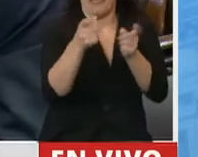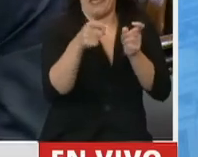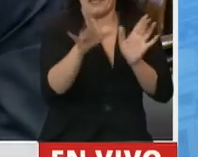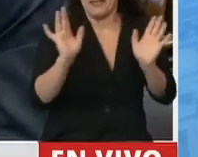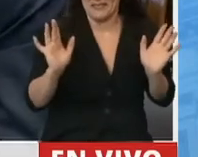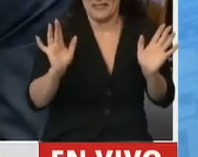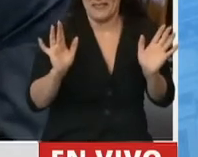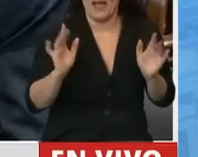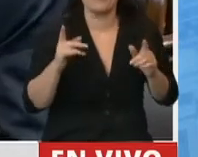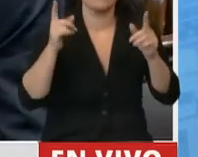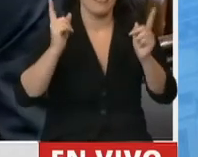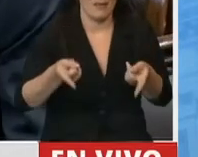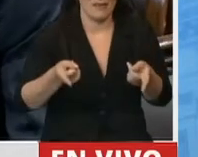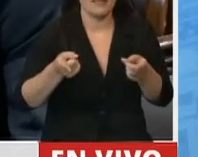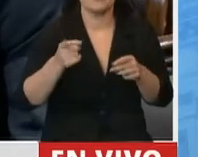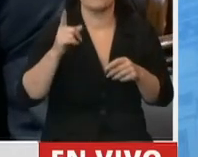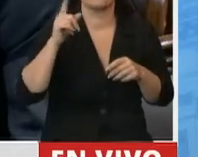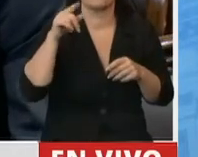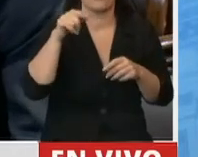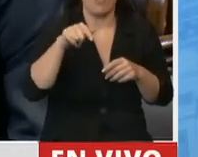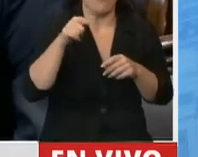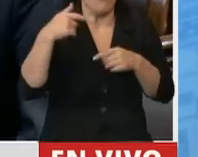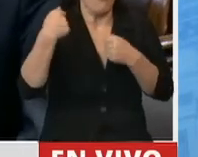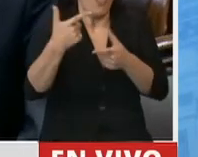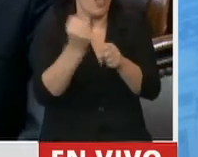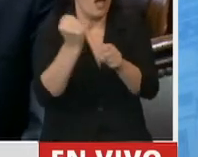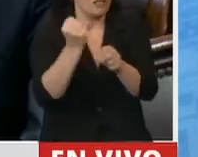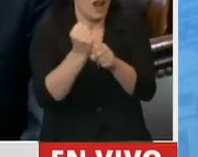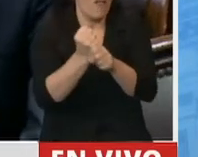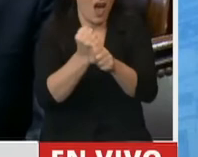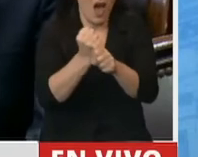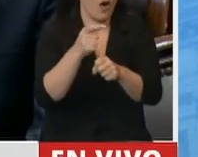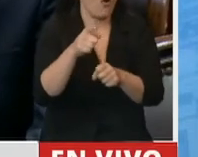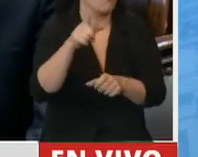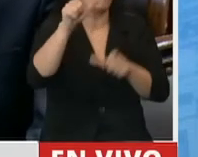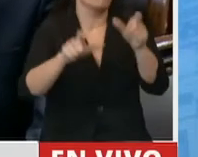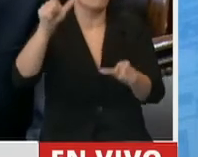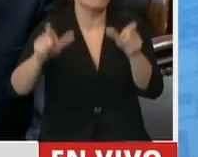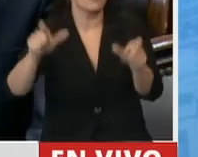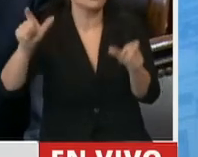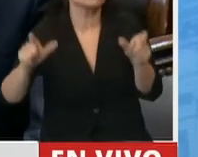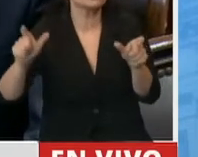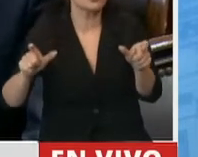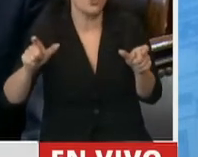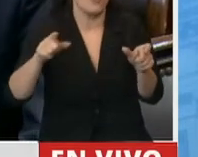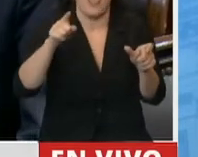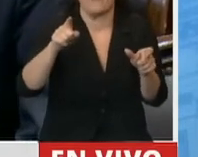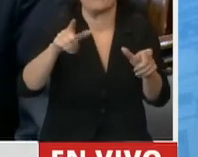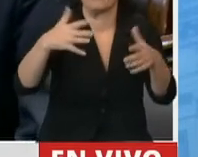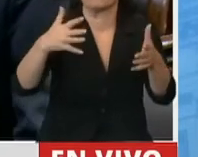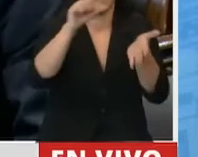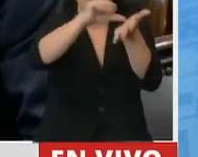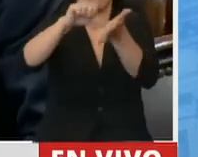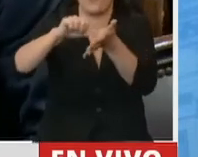que lleguen ofertas de trabajo calificadas a personas de distintos lugares